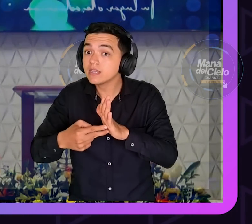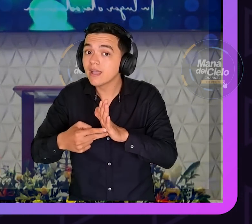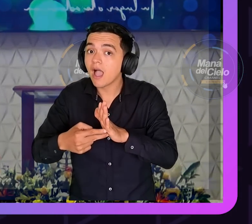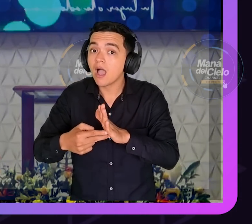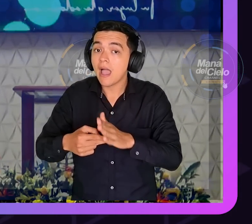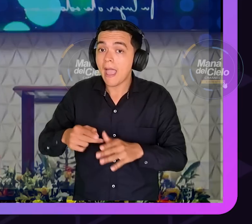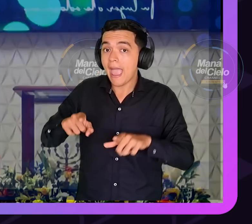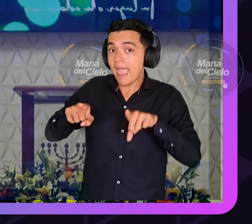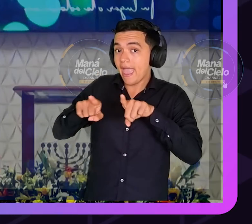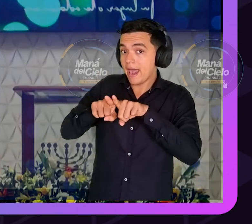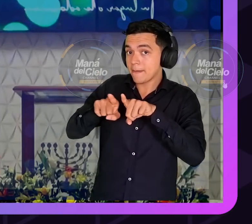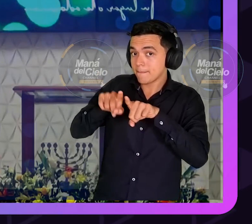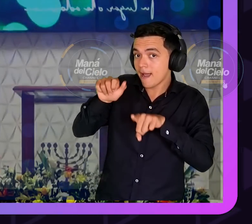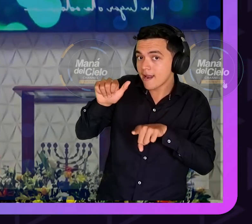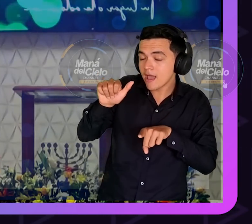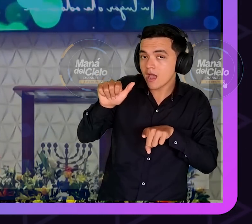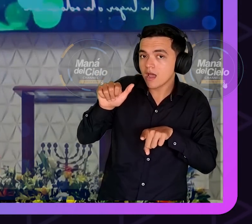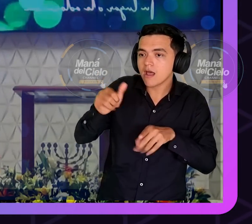qué culpa tiene el feto